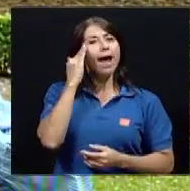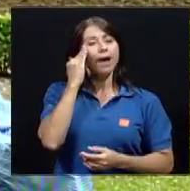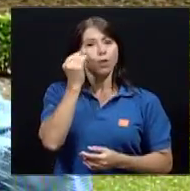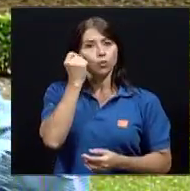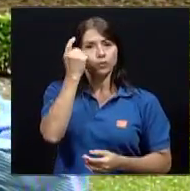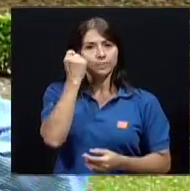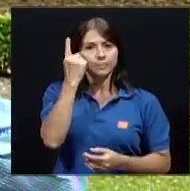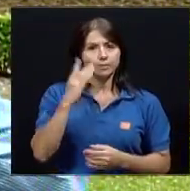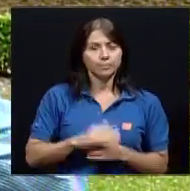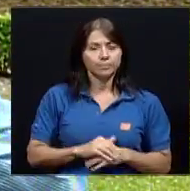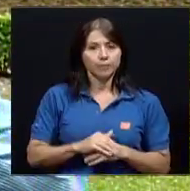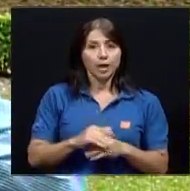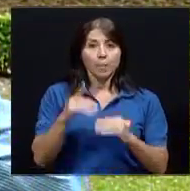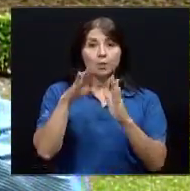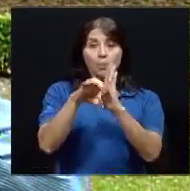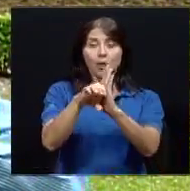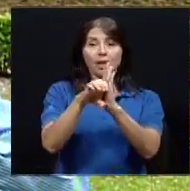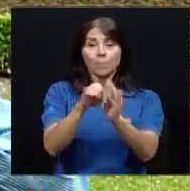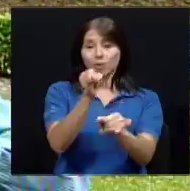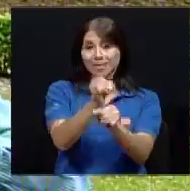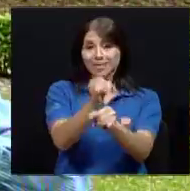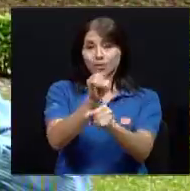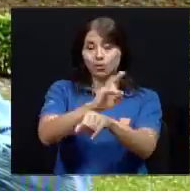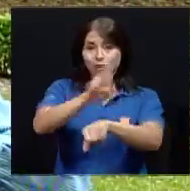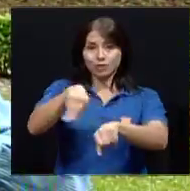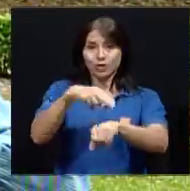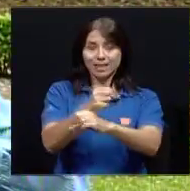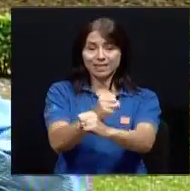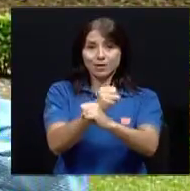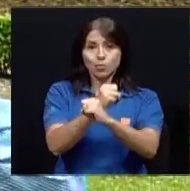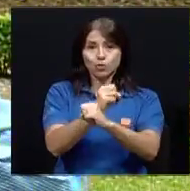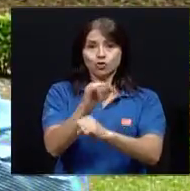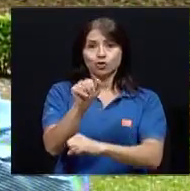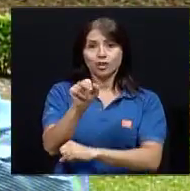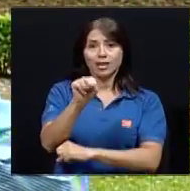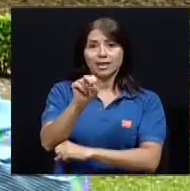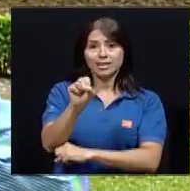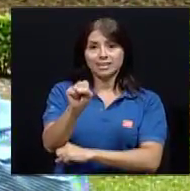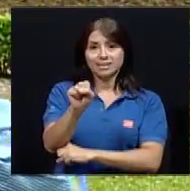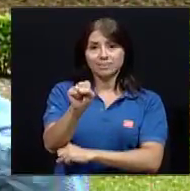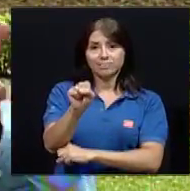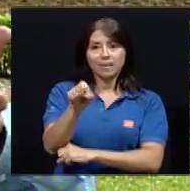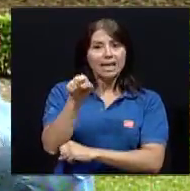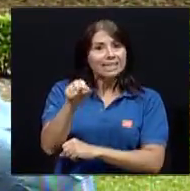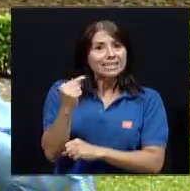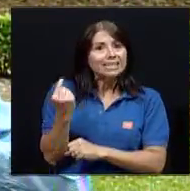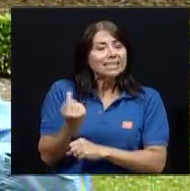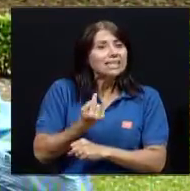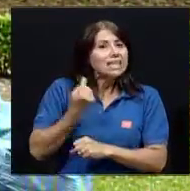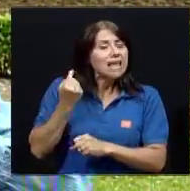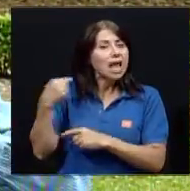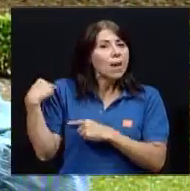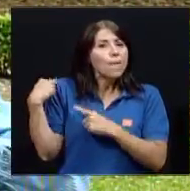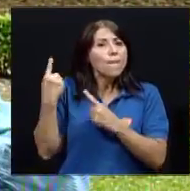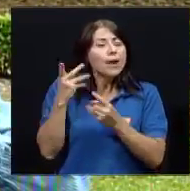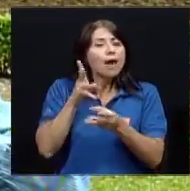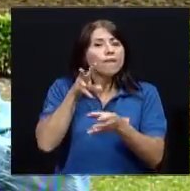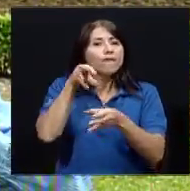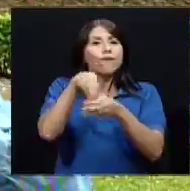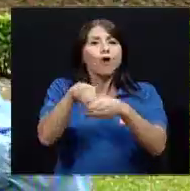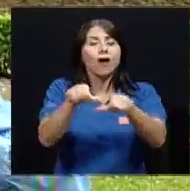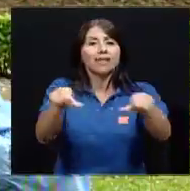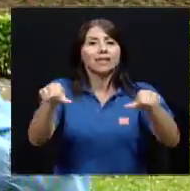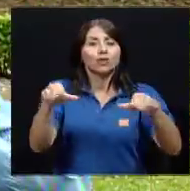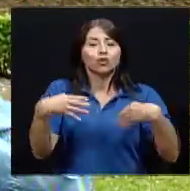por ejemplo, el Instituto Nacional de Seguros, que siempre ha formado parte del sector salud, de repente